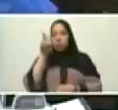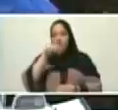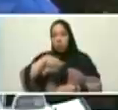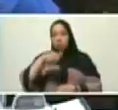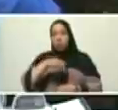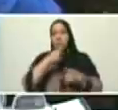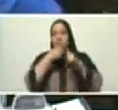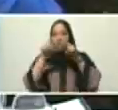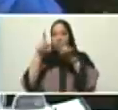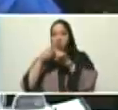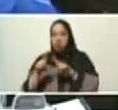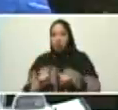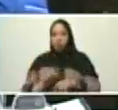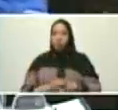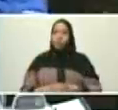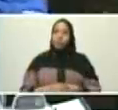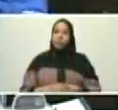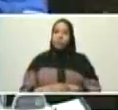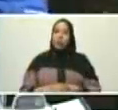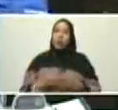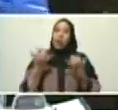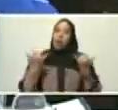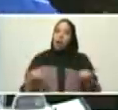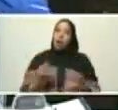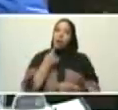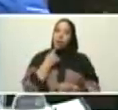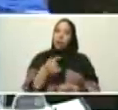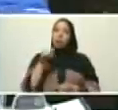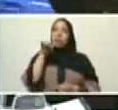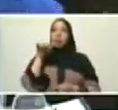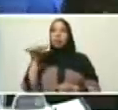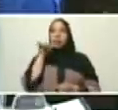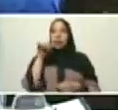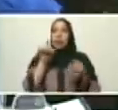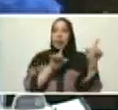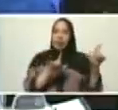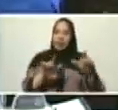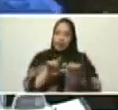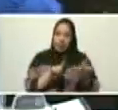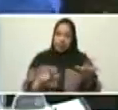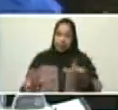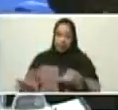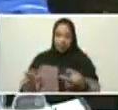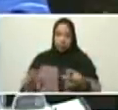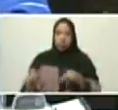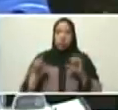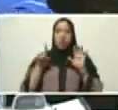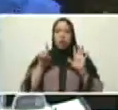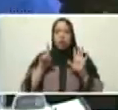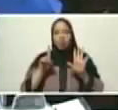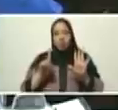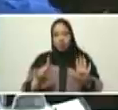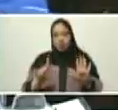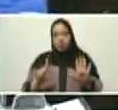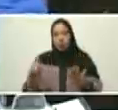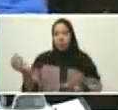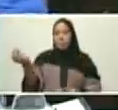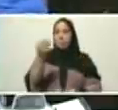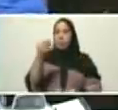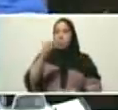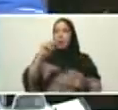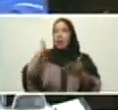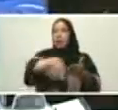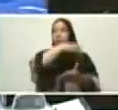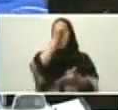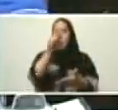y ahora me anuncian que están listos seis capítulos más que completarían